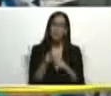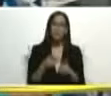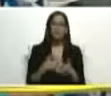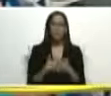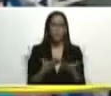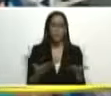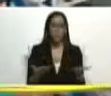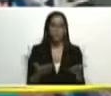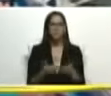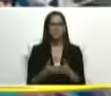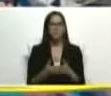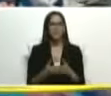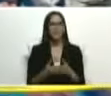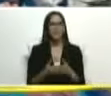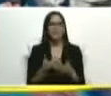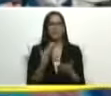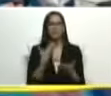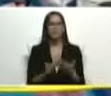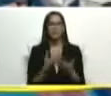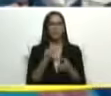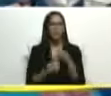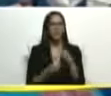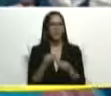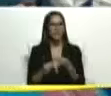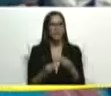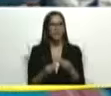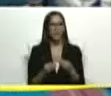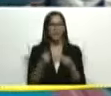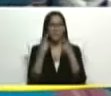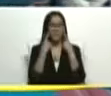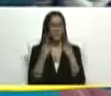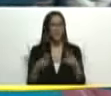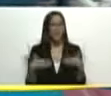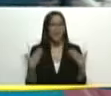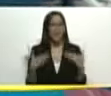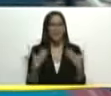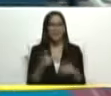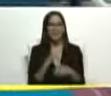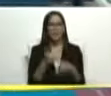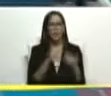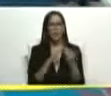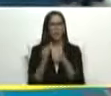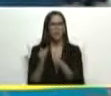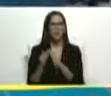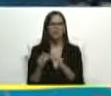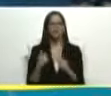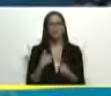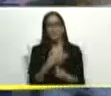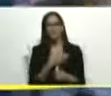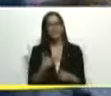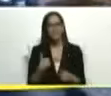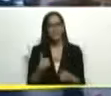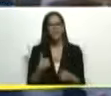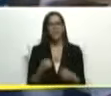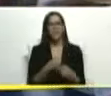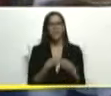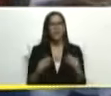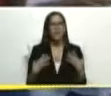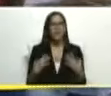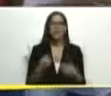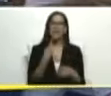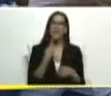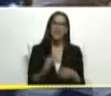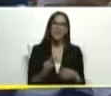la solicitud que hicieron mire eso es una alegría en cada comunidad pero que yo quisiera que Blanca le